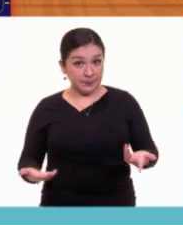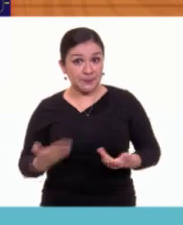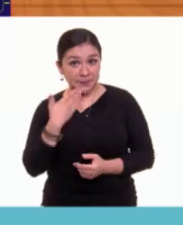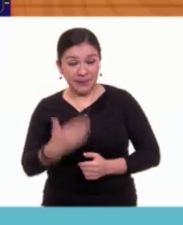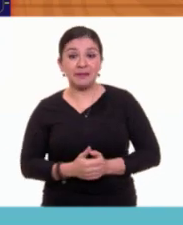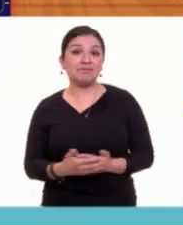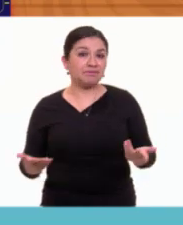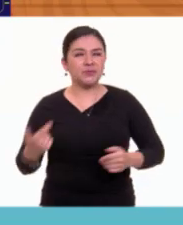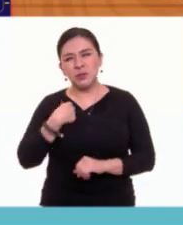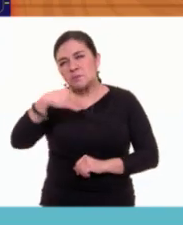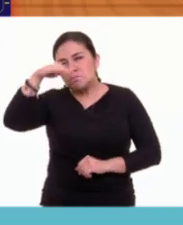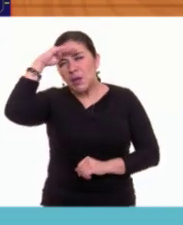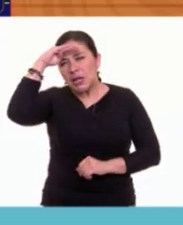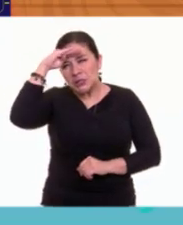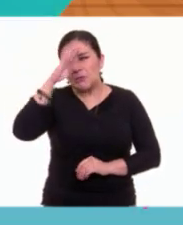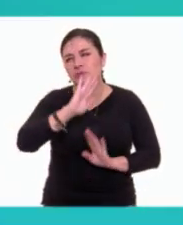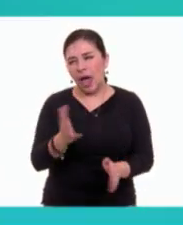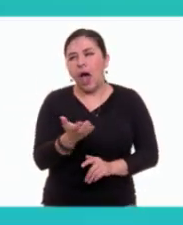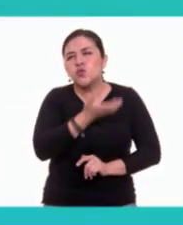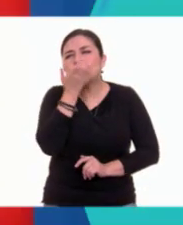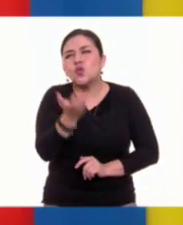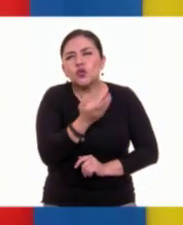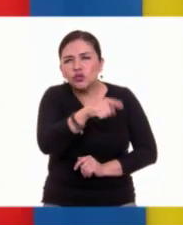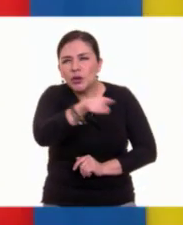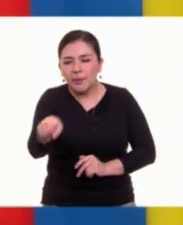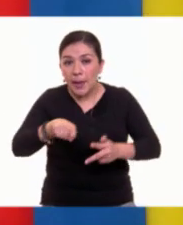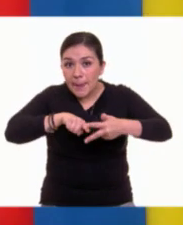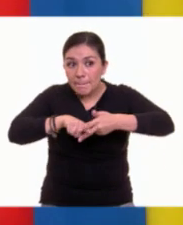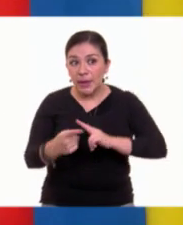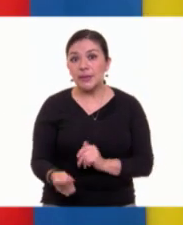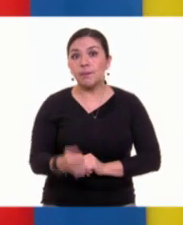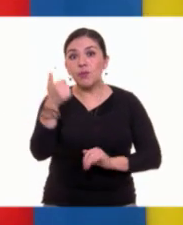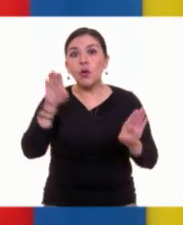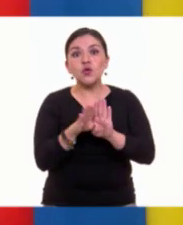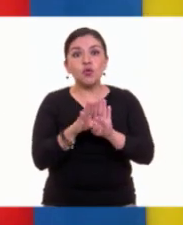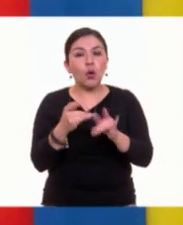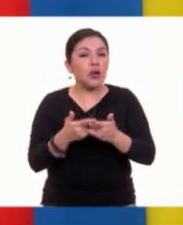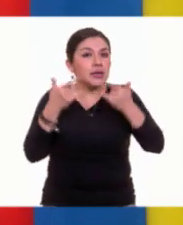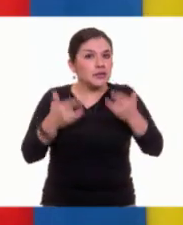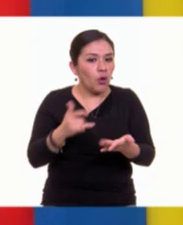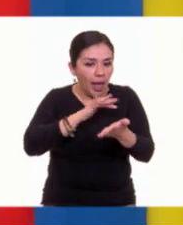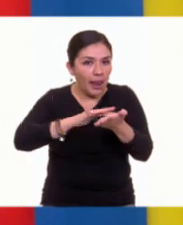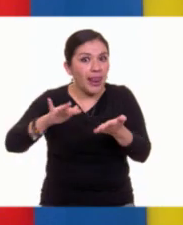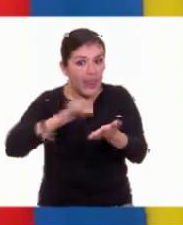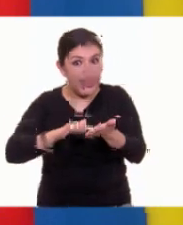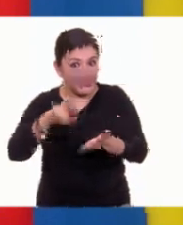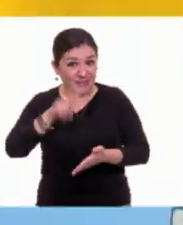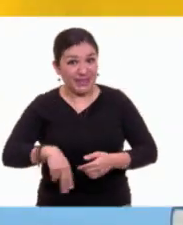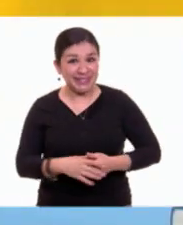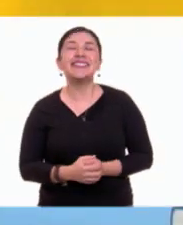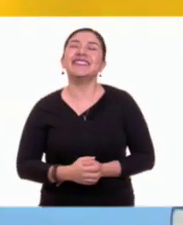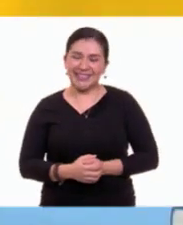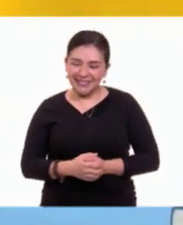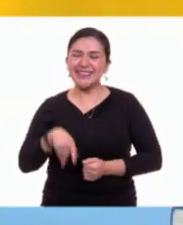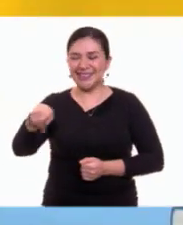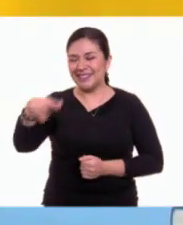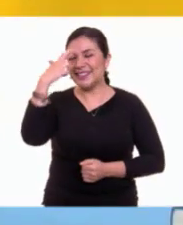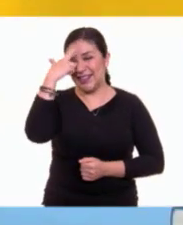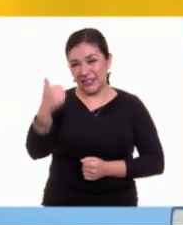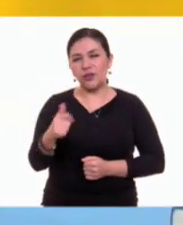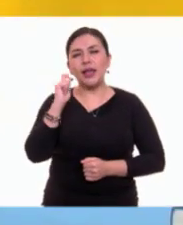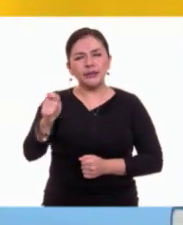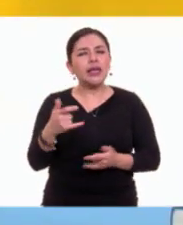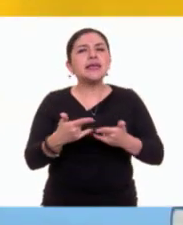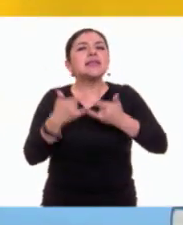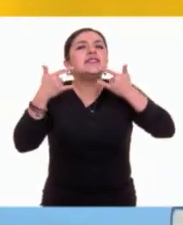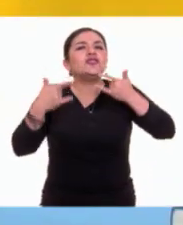Gaby, pues supongo que como es costumbre, iniciaremos con un texto, ¿no? Una lectura, ¿cierto? Así es, Juan Carlos, era un